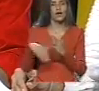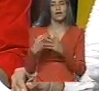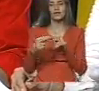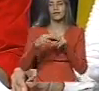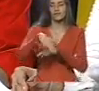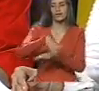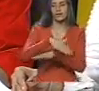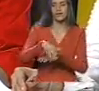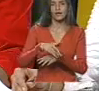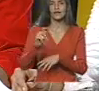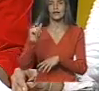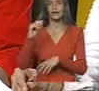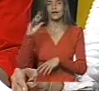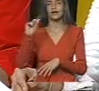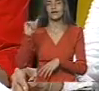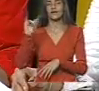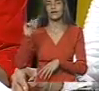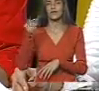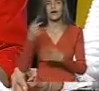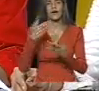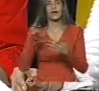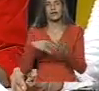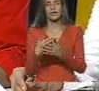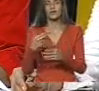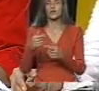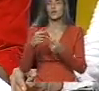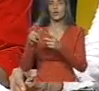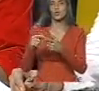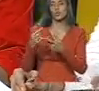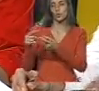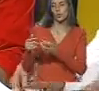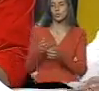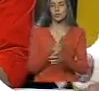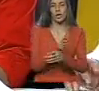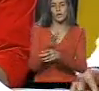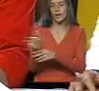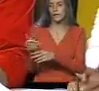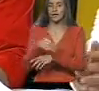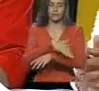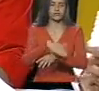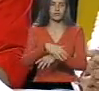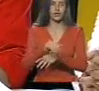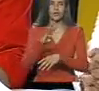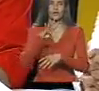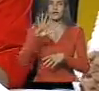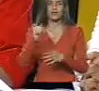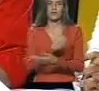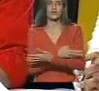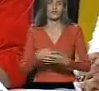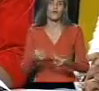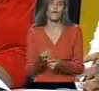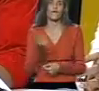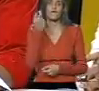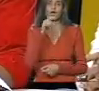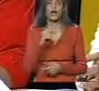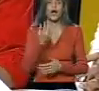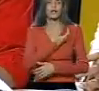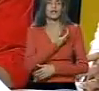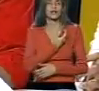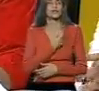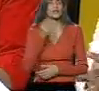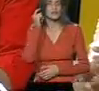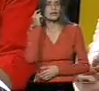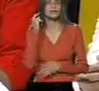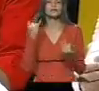Tacarigua, Higuerote con Sotillo, Higuerote con Chirimena, bueno, 45 millones de bolívares. Mi alcaldesa ya, Liliana